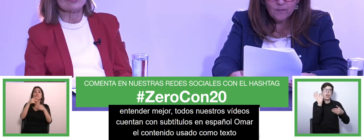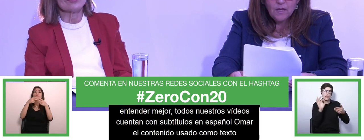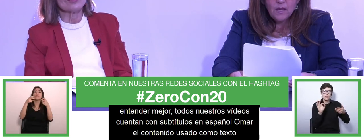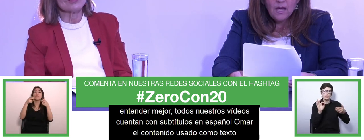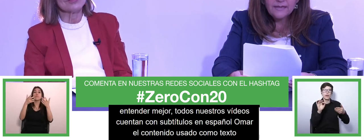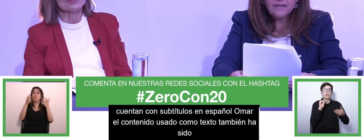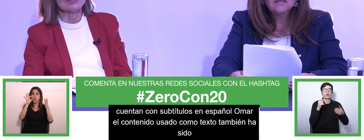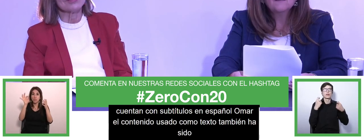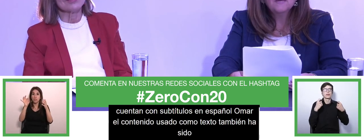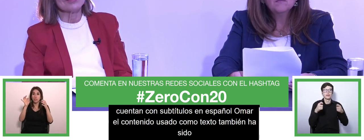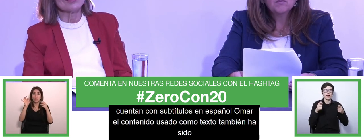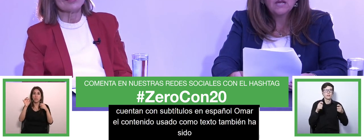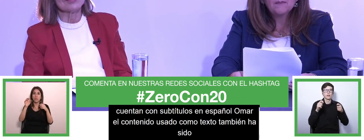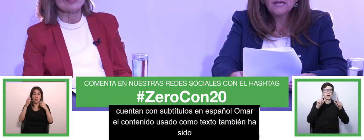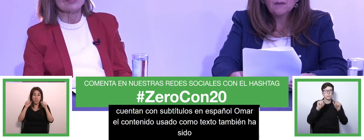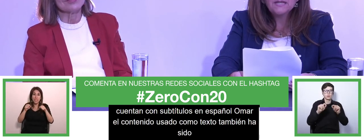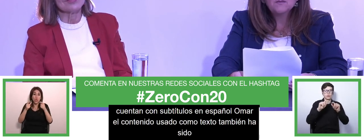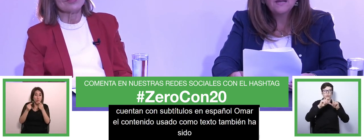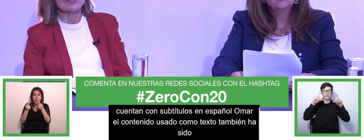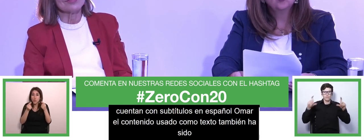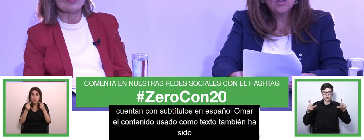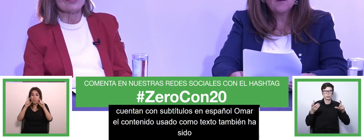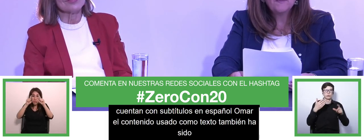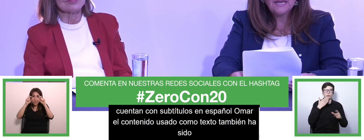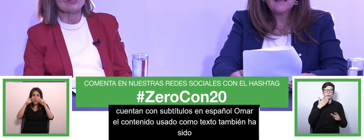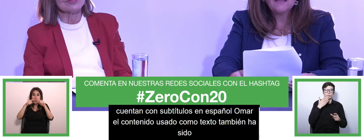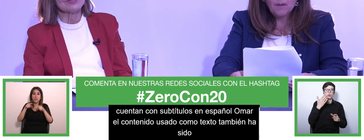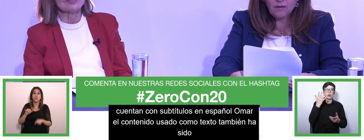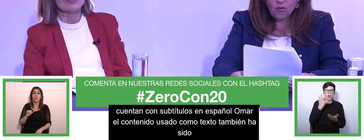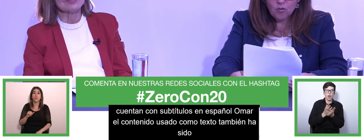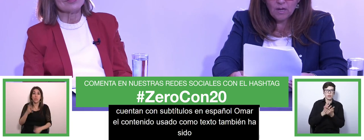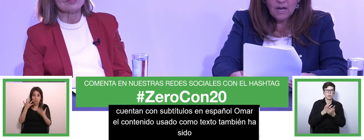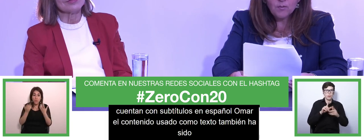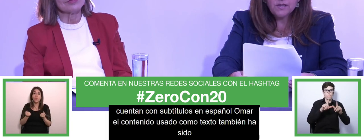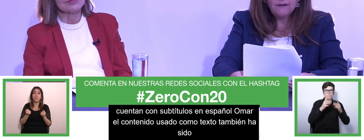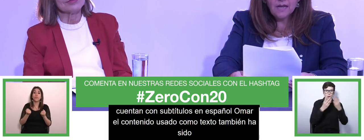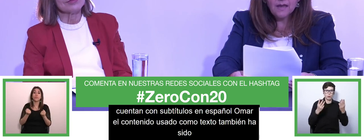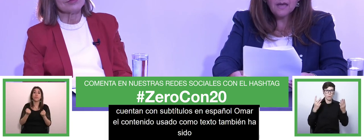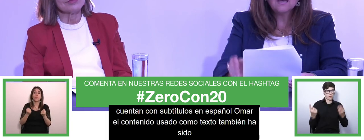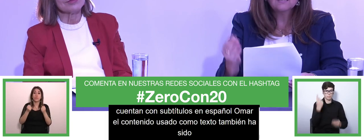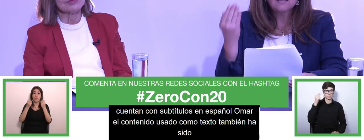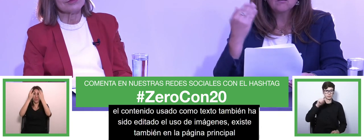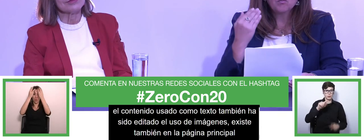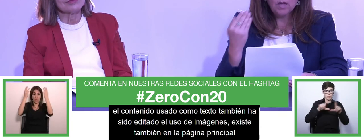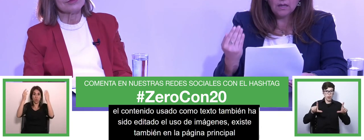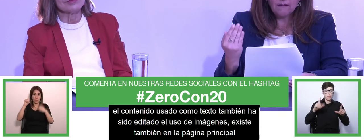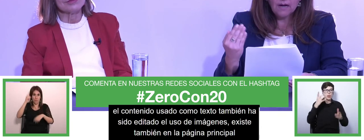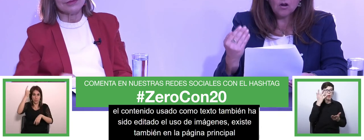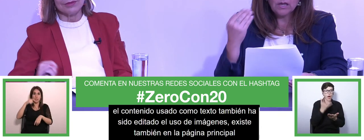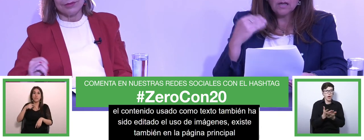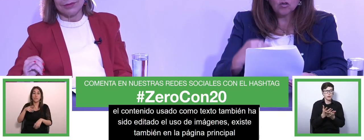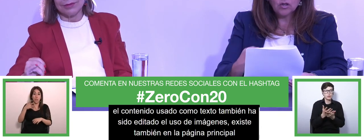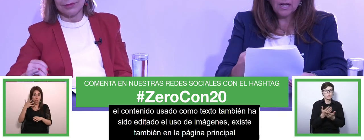existe también en la página principal y en todas las páginas de la plataforma la posibilidad de poder